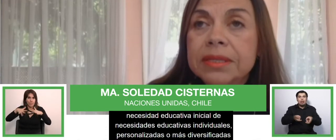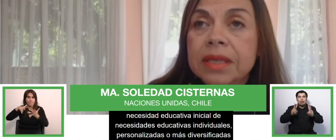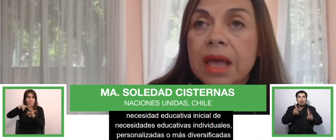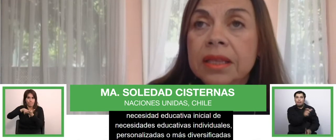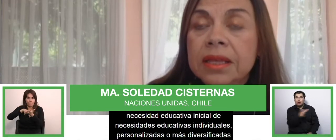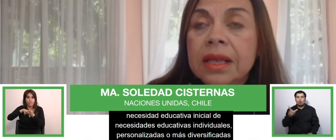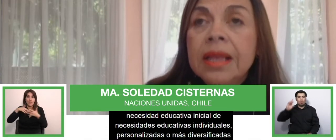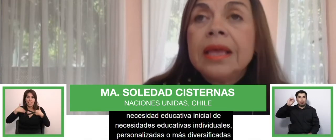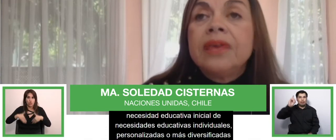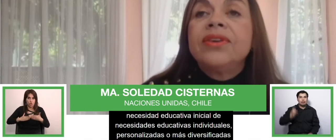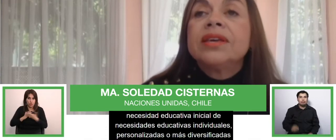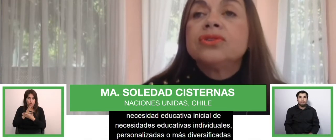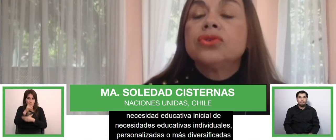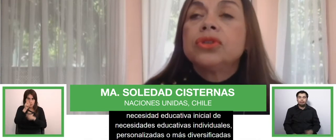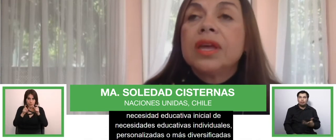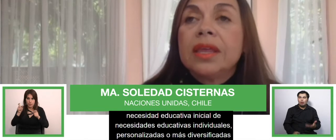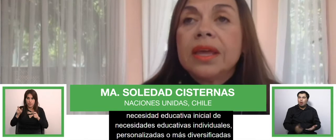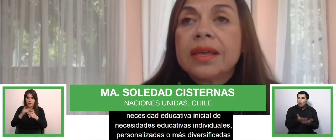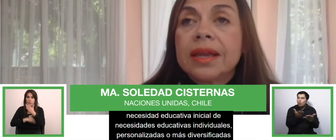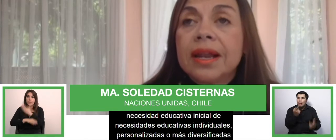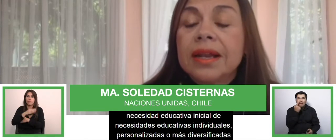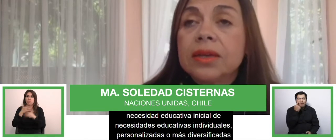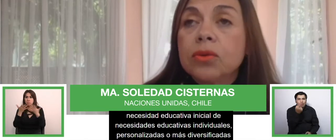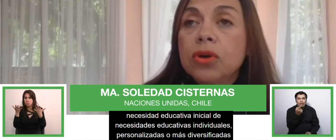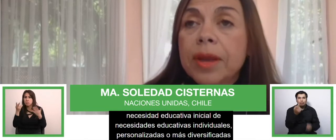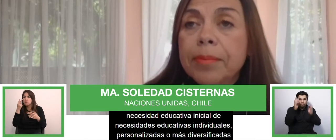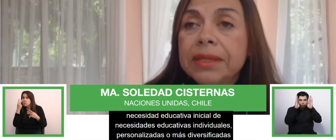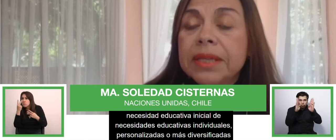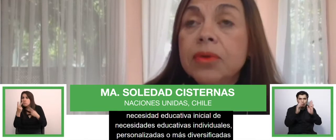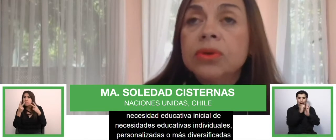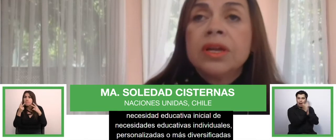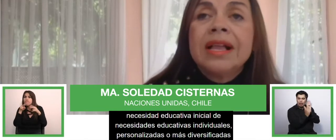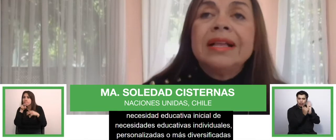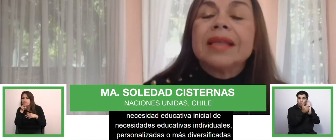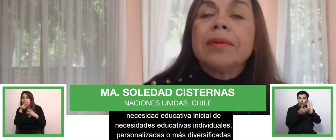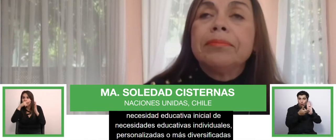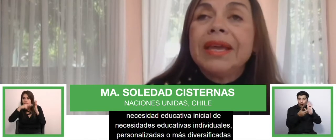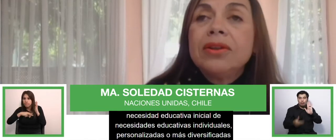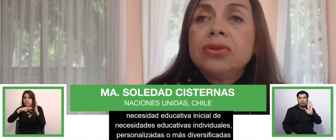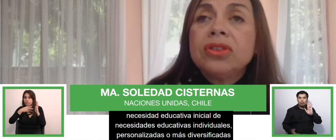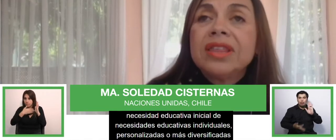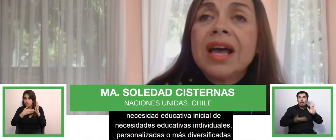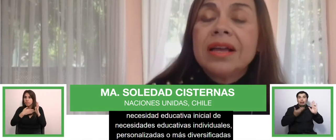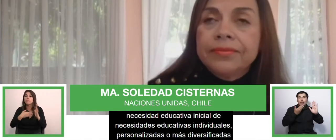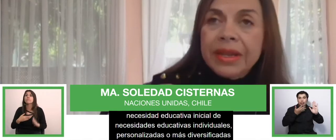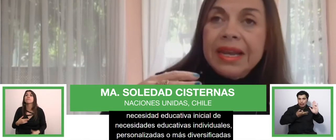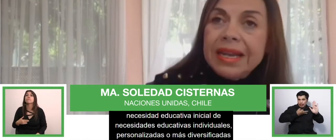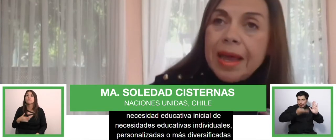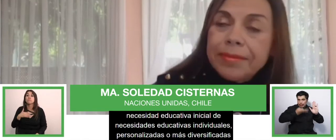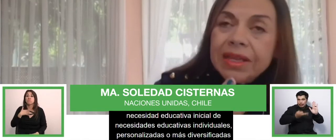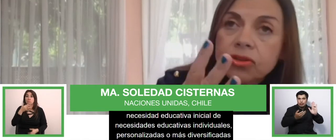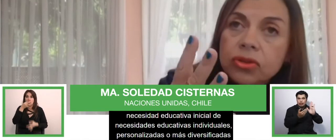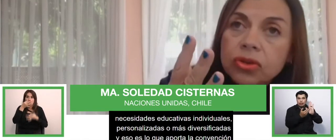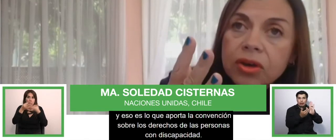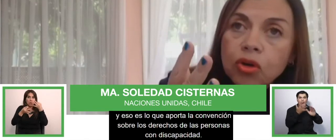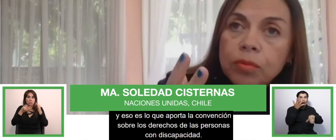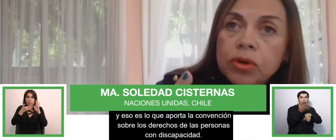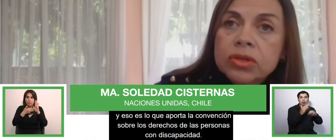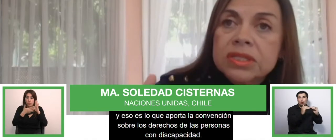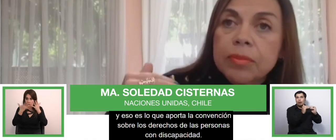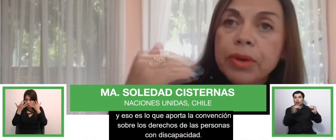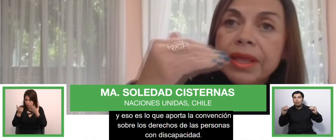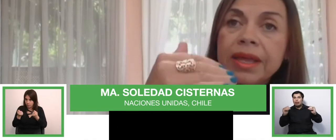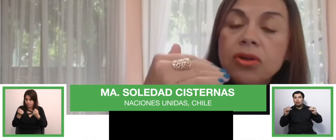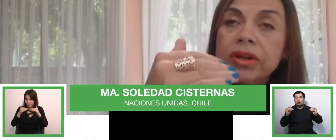Discapacidad. Y fíjense ustedes que en el artículo respectivo, también nos da lineamientos de